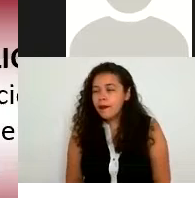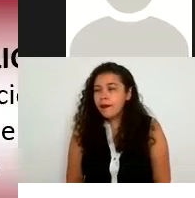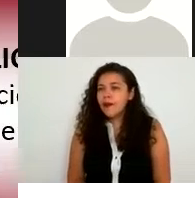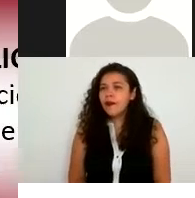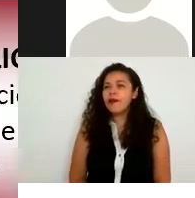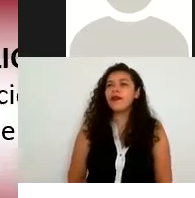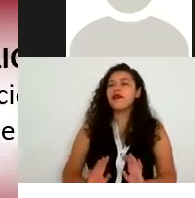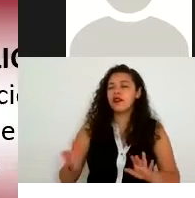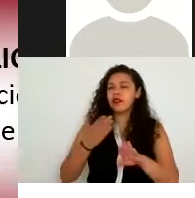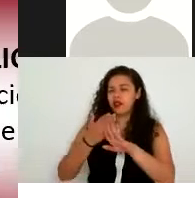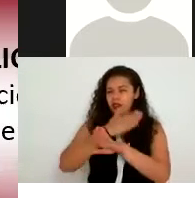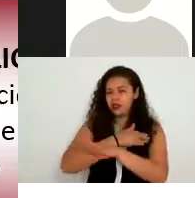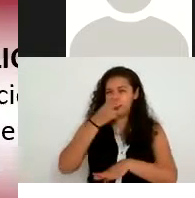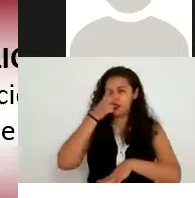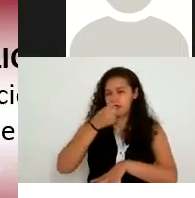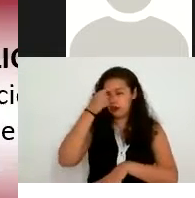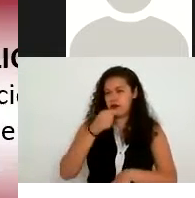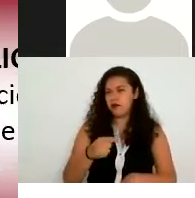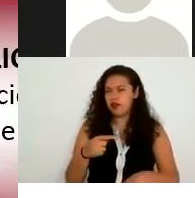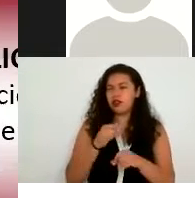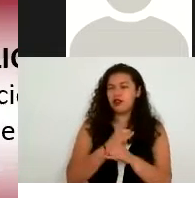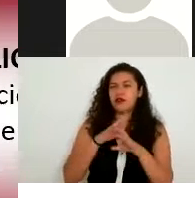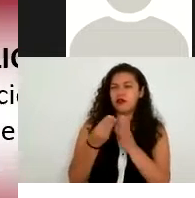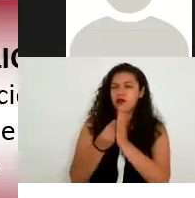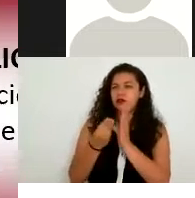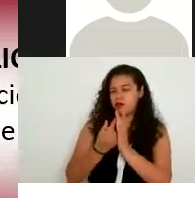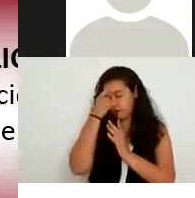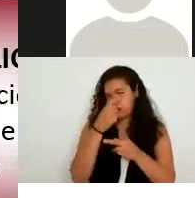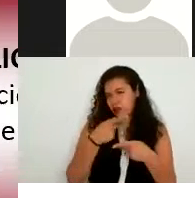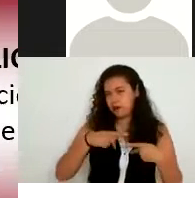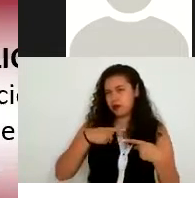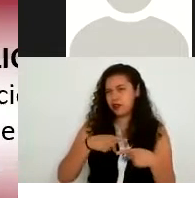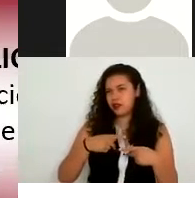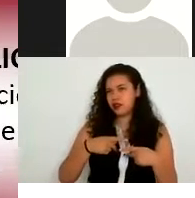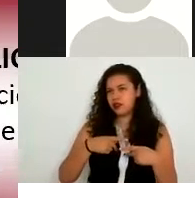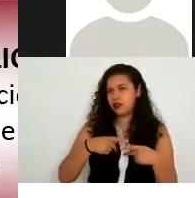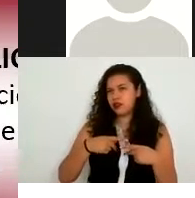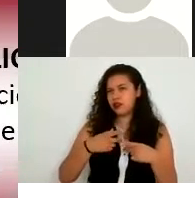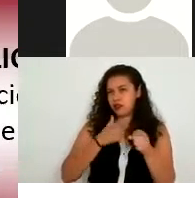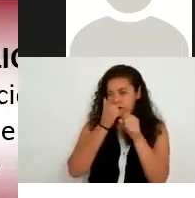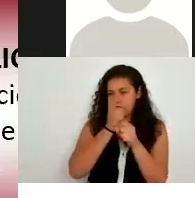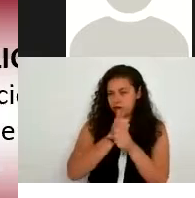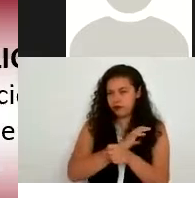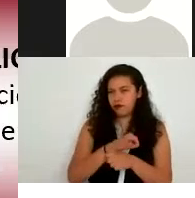conjunto ordenado de datos personales referente a una persona identificada o identificable y